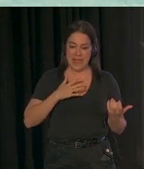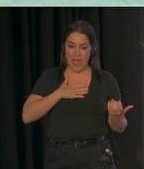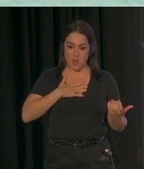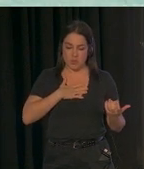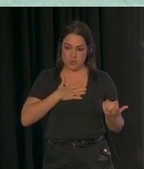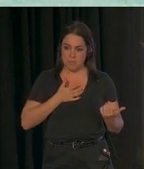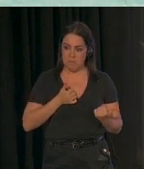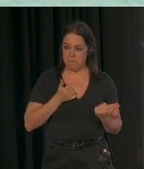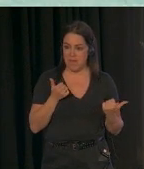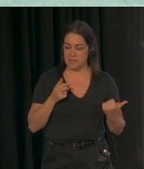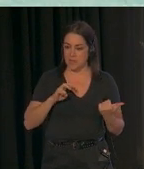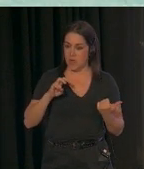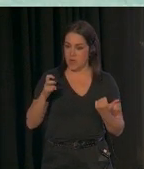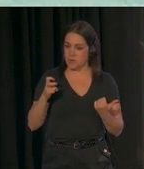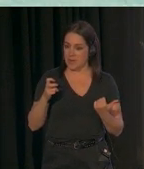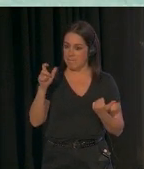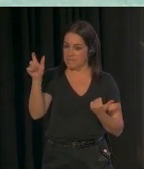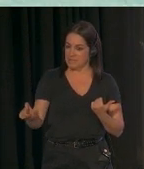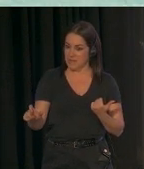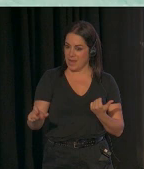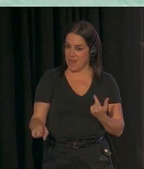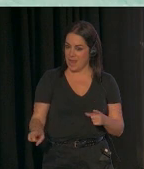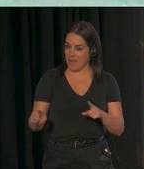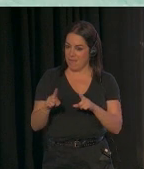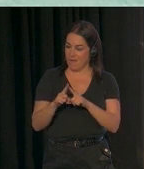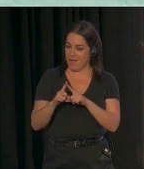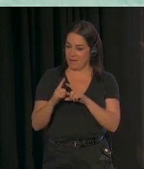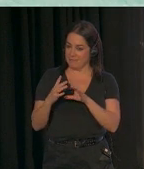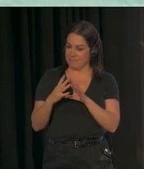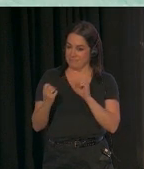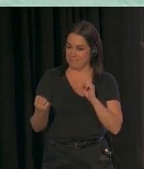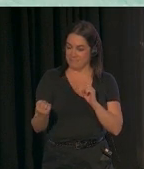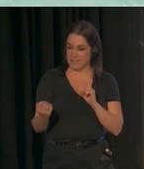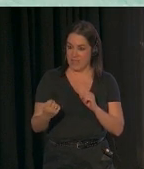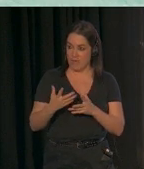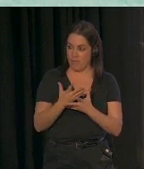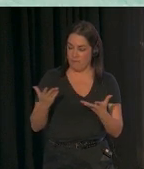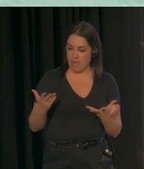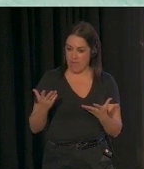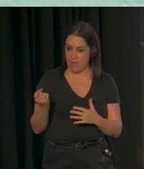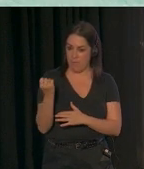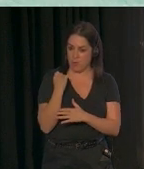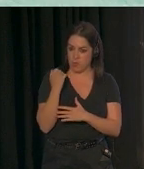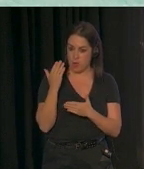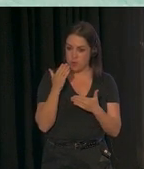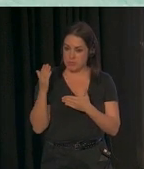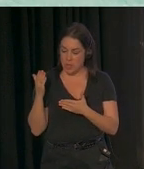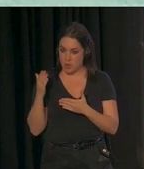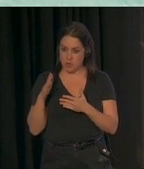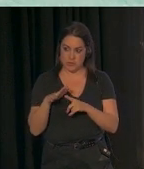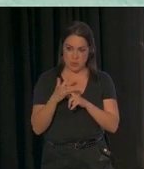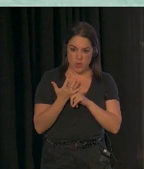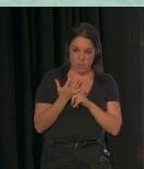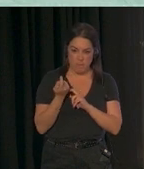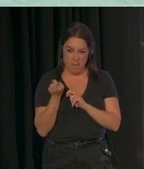otros cuidadores y realmente confían en el apoyo y los consejos de aquellos que han estado en una situación parecida.